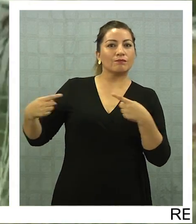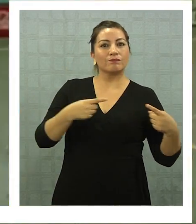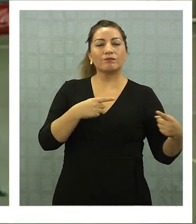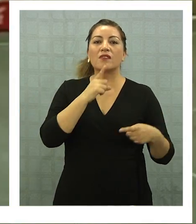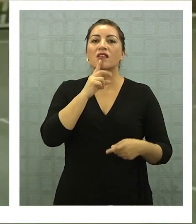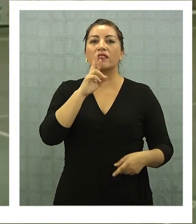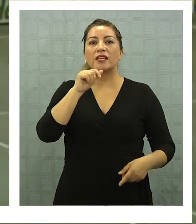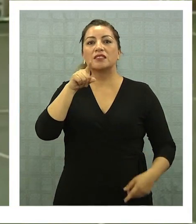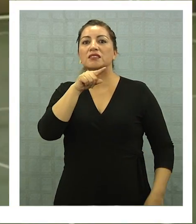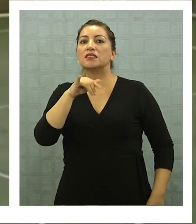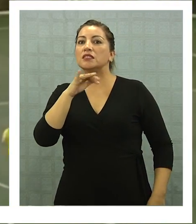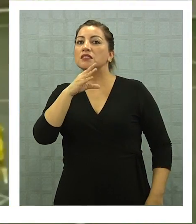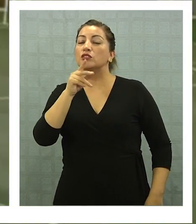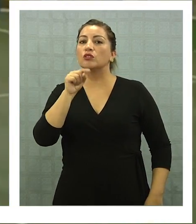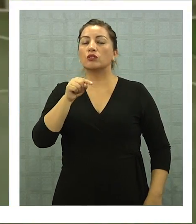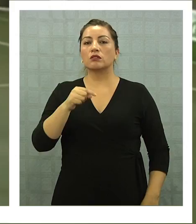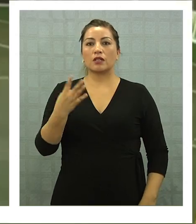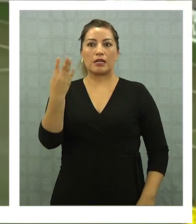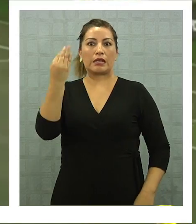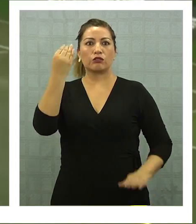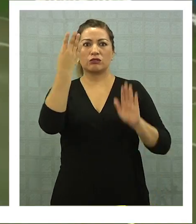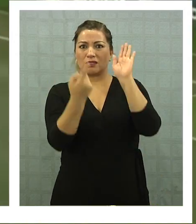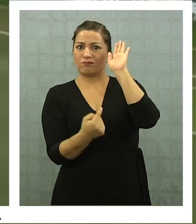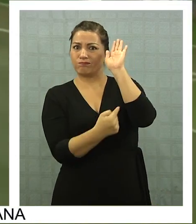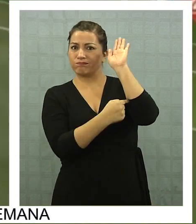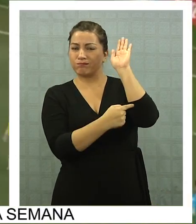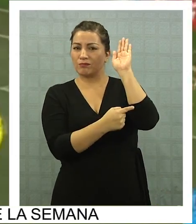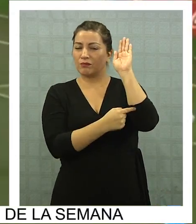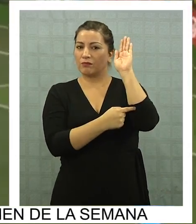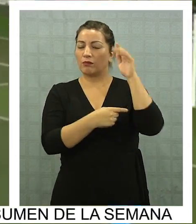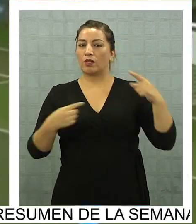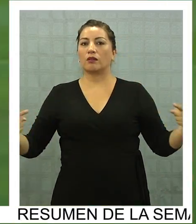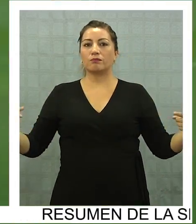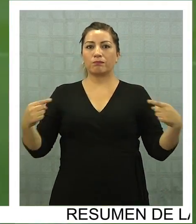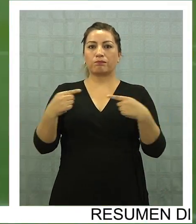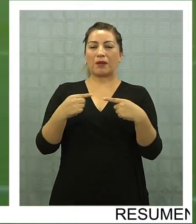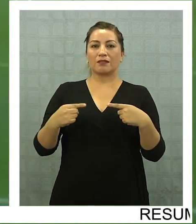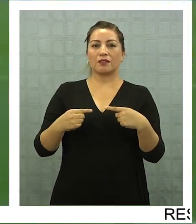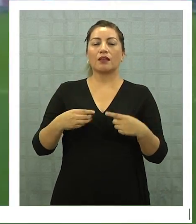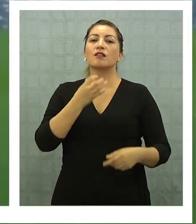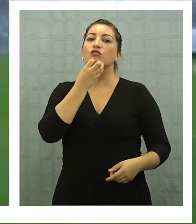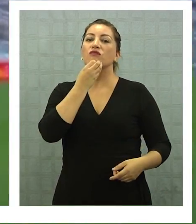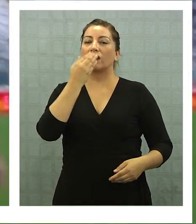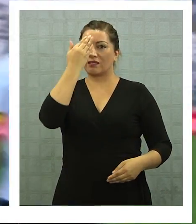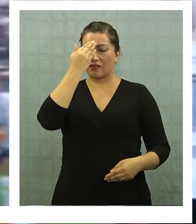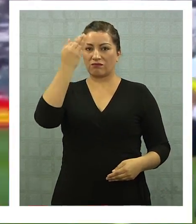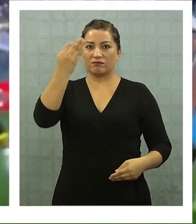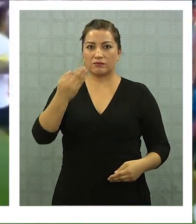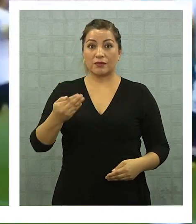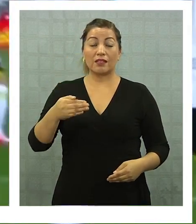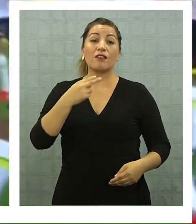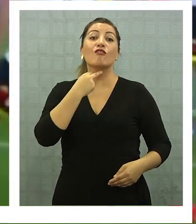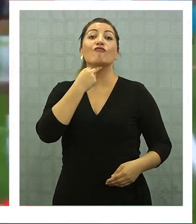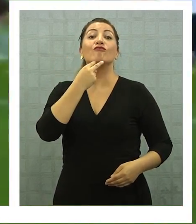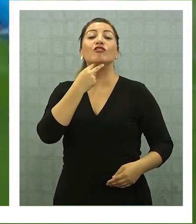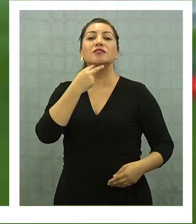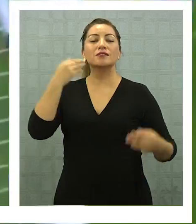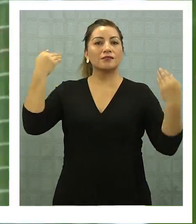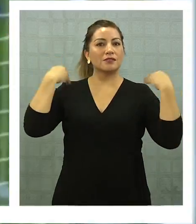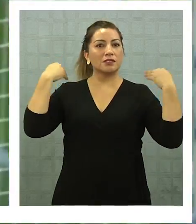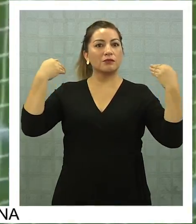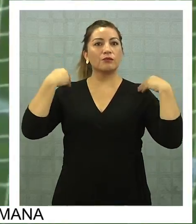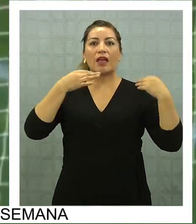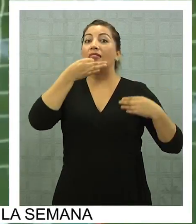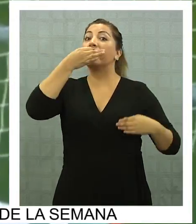va en el lugar 14, con un punto en dos partidos por el empate frente a Antofagasta. Voces del deporte e hinchas